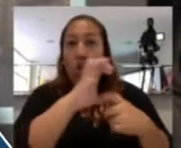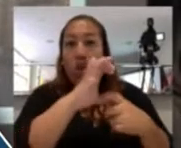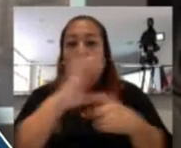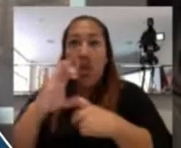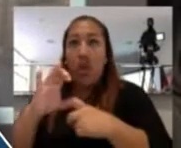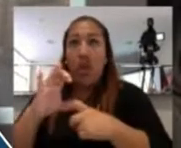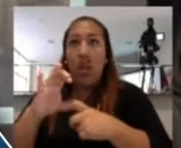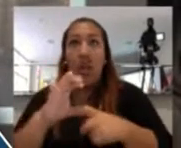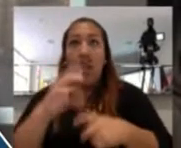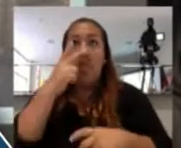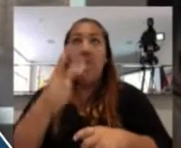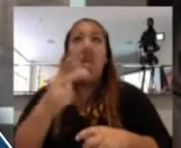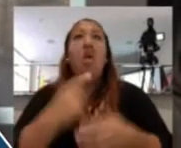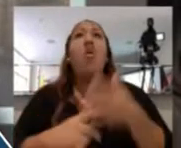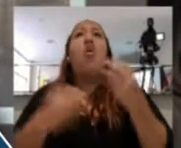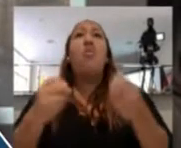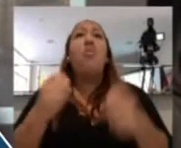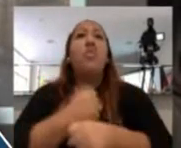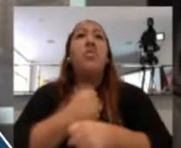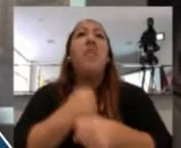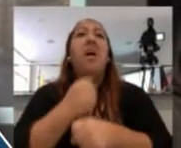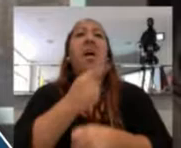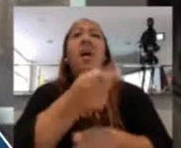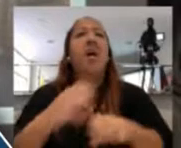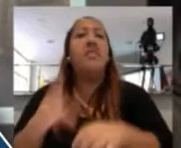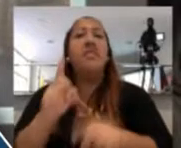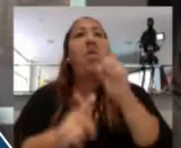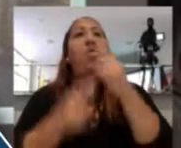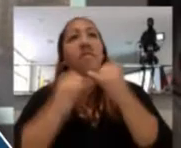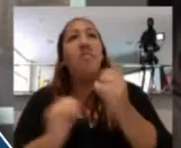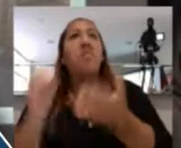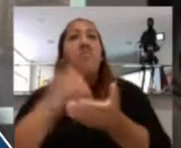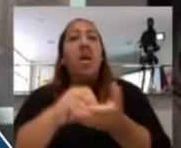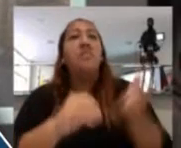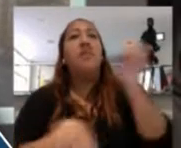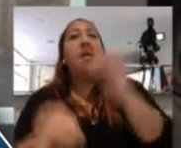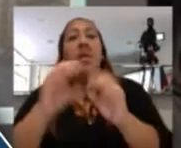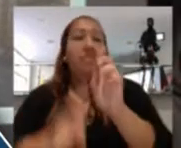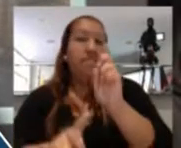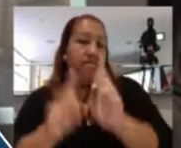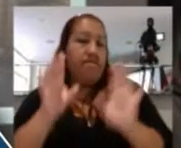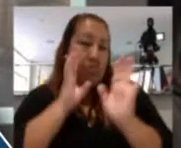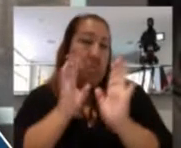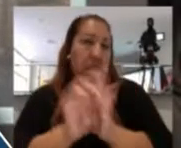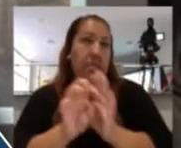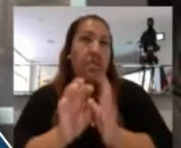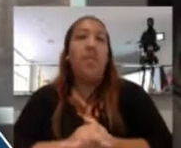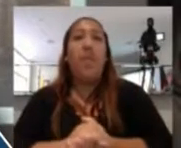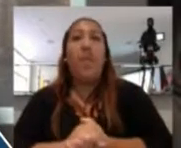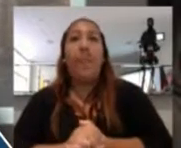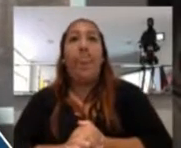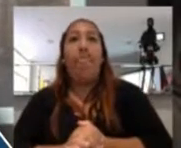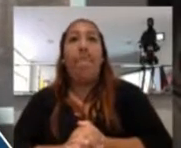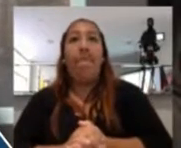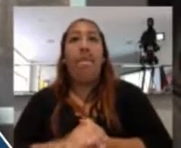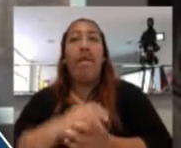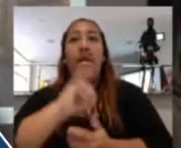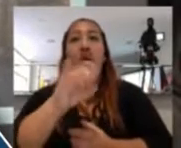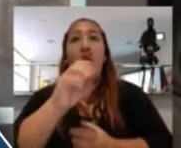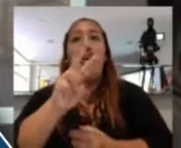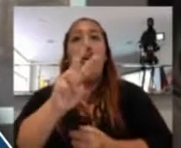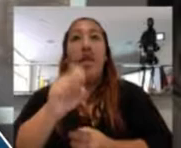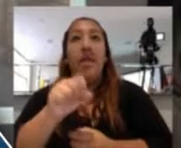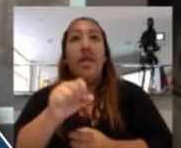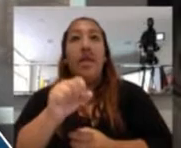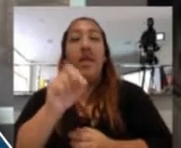funciona esto. Solamente algunas informaciones adicionales. Por ejemplo, el Hoven Ring, que